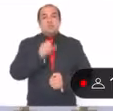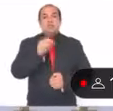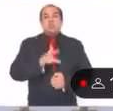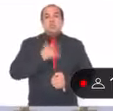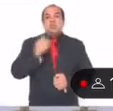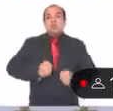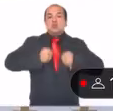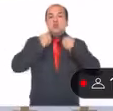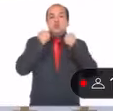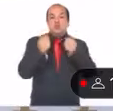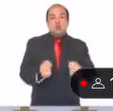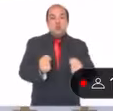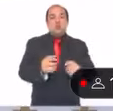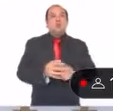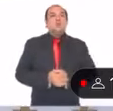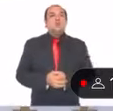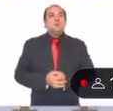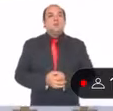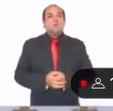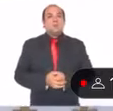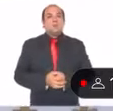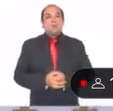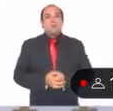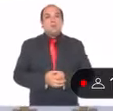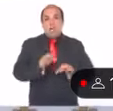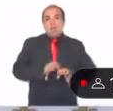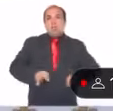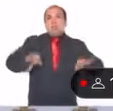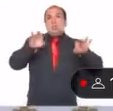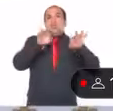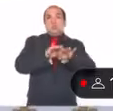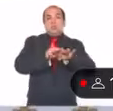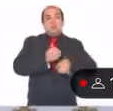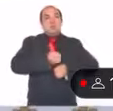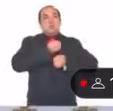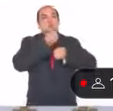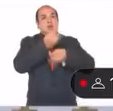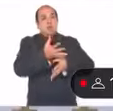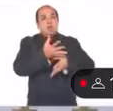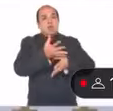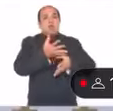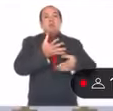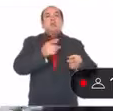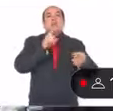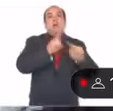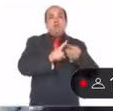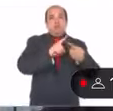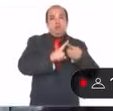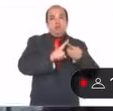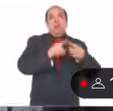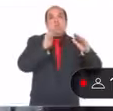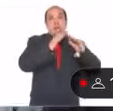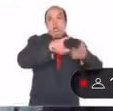convencidas y convencidos de que es fundamental generar las condiciones, no sólo para acceder a